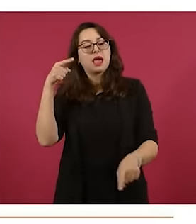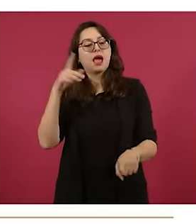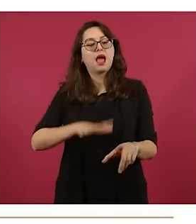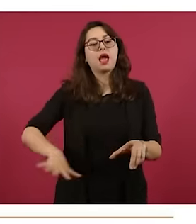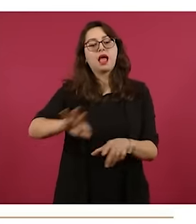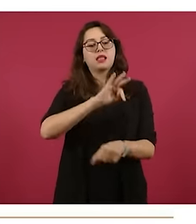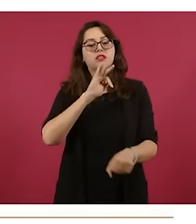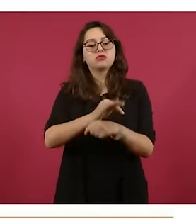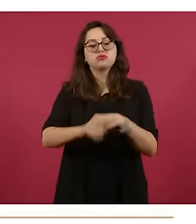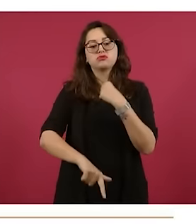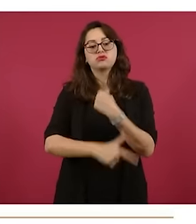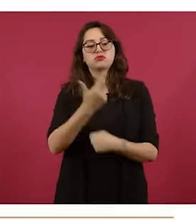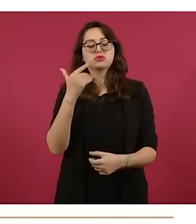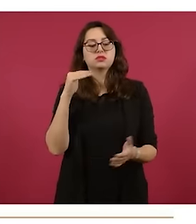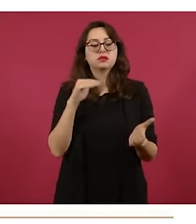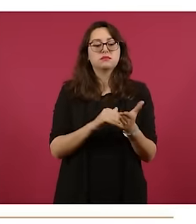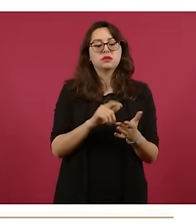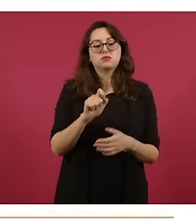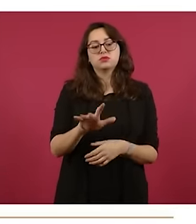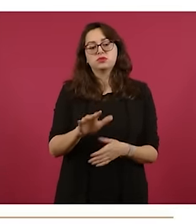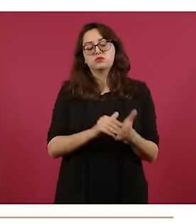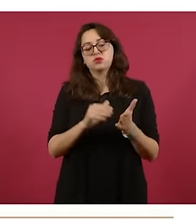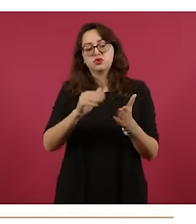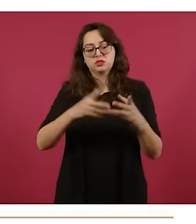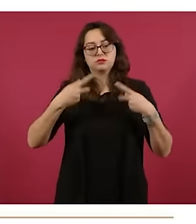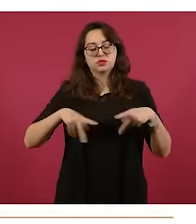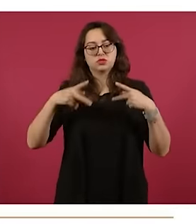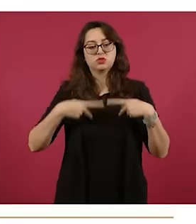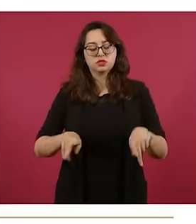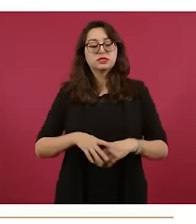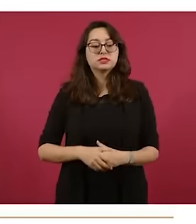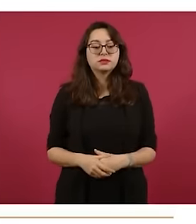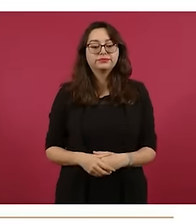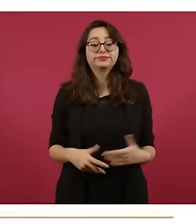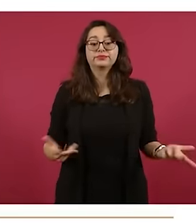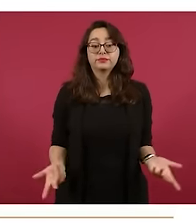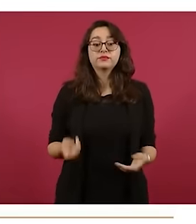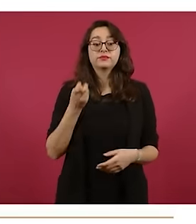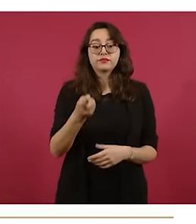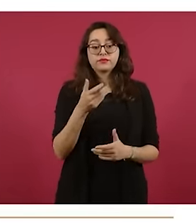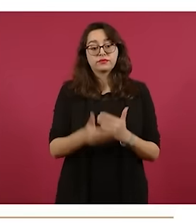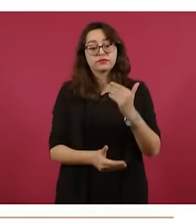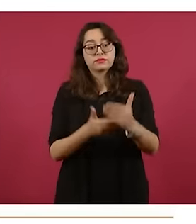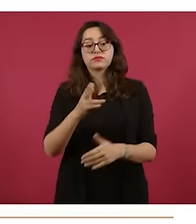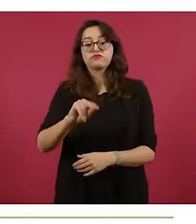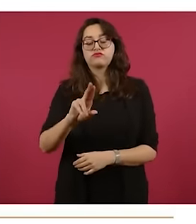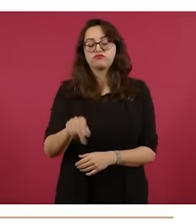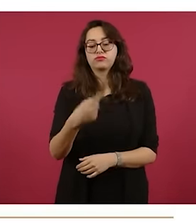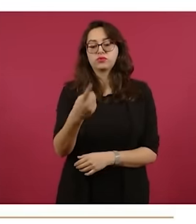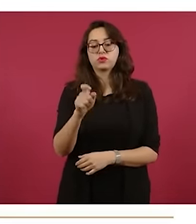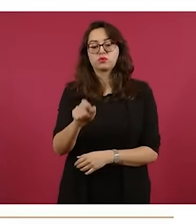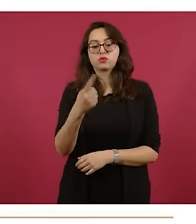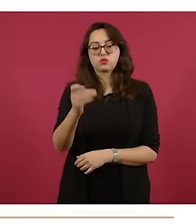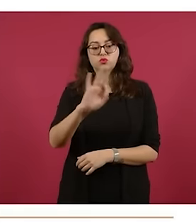Tenemos un avance importante de 81.1 por ciento. Este proyecto está encargado al arquitecto Iñaki